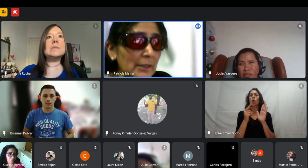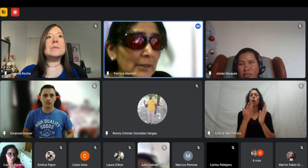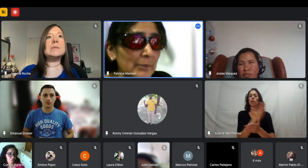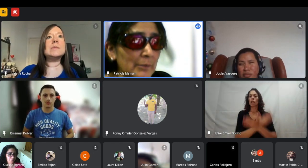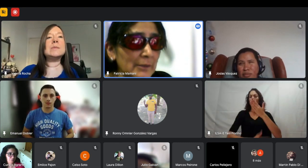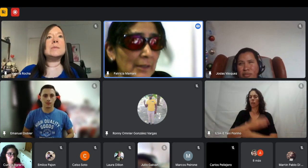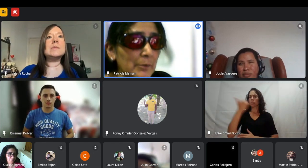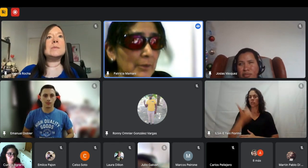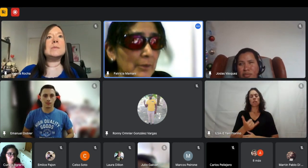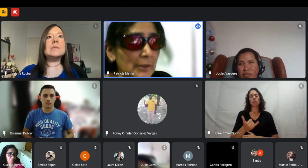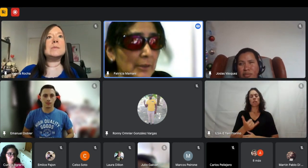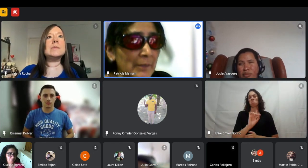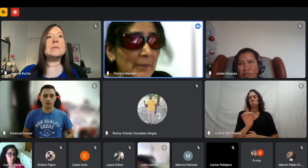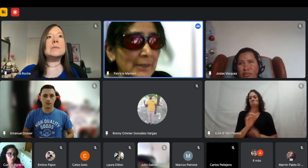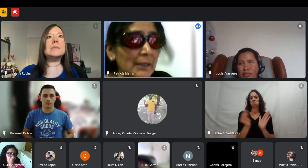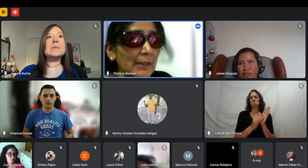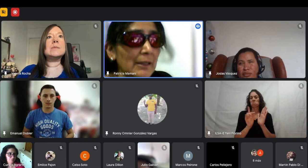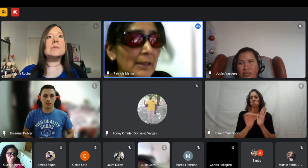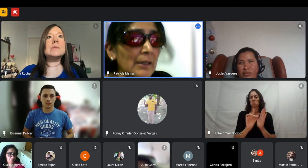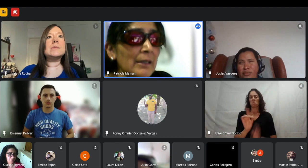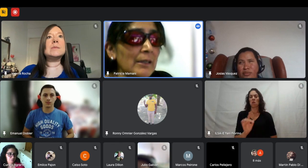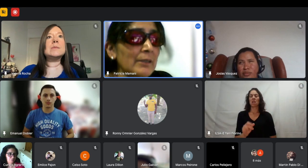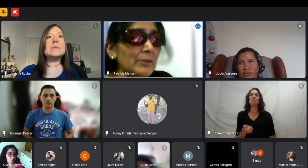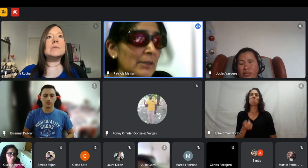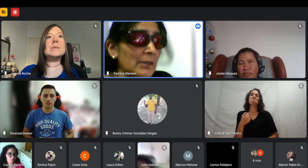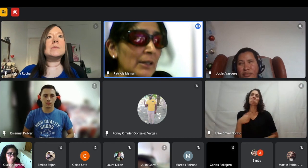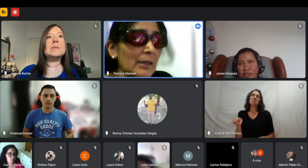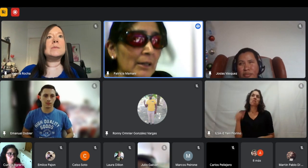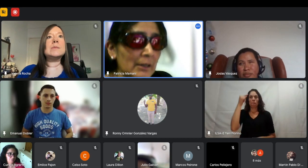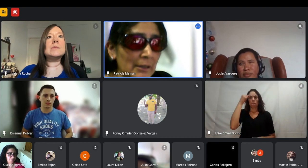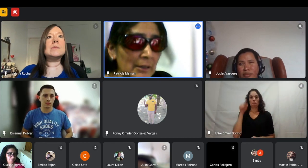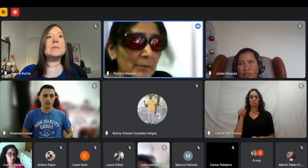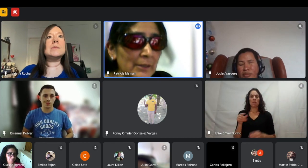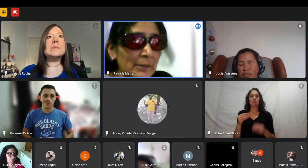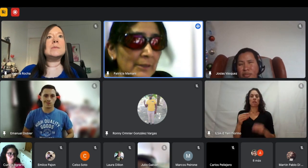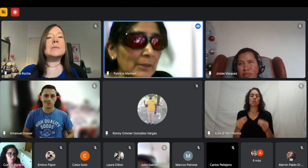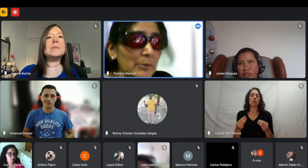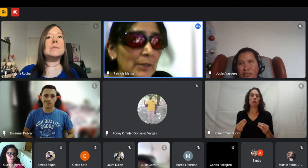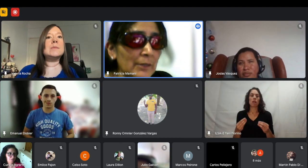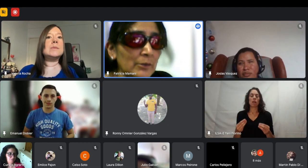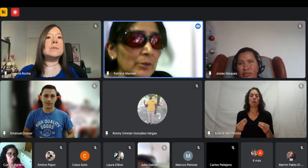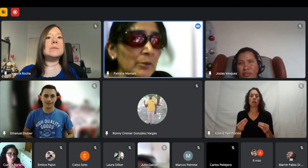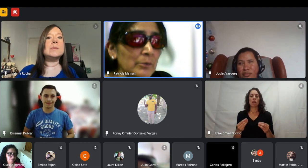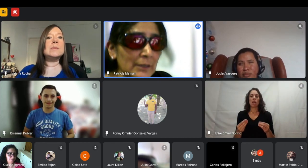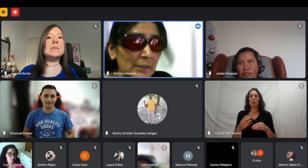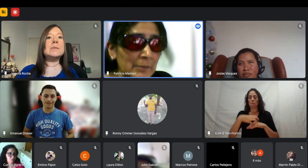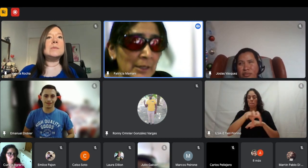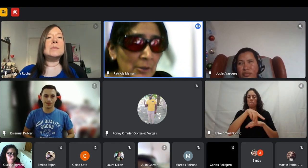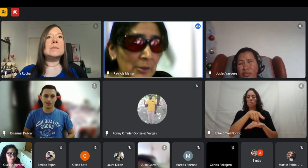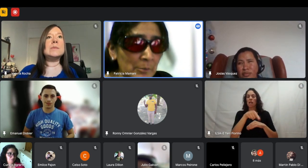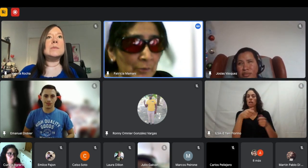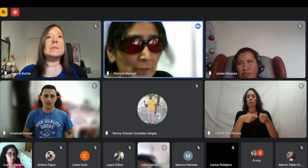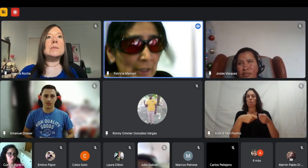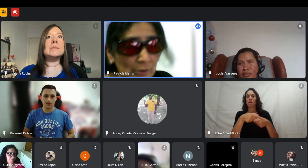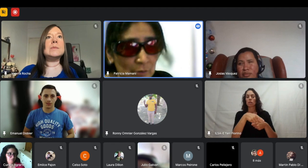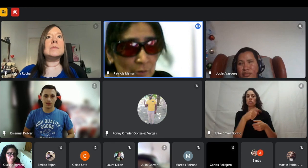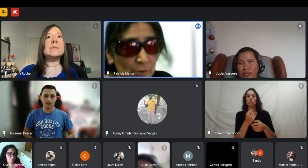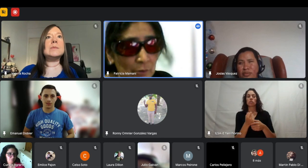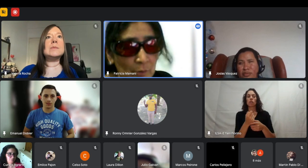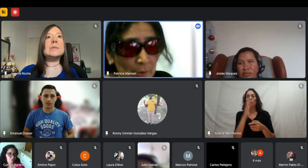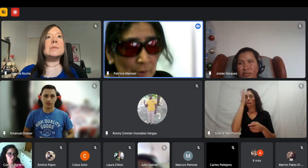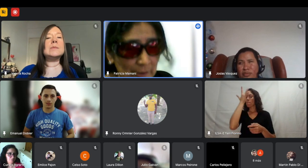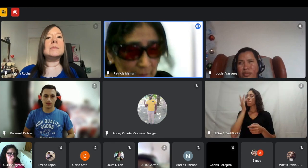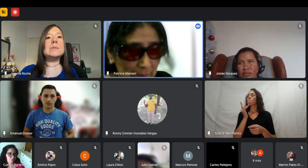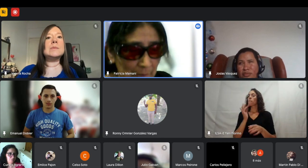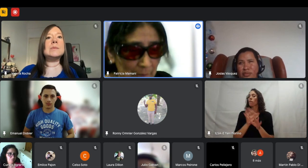tenga una discapacidad porque me parece que si una empresa está buscando un determinado perfil y yo